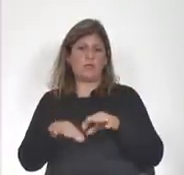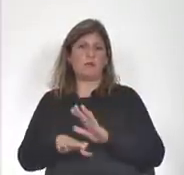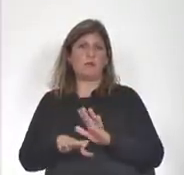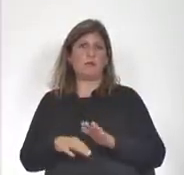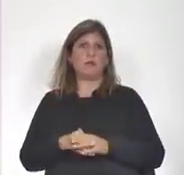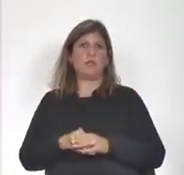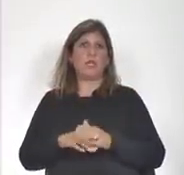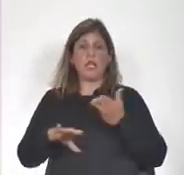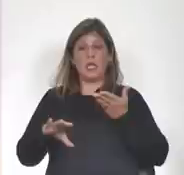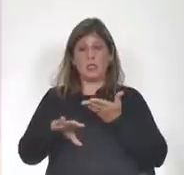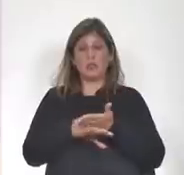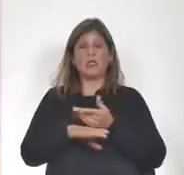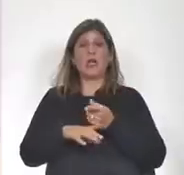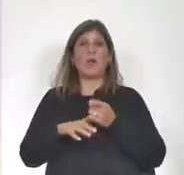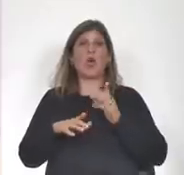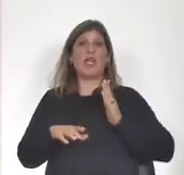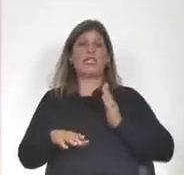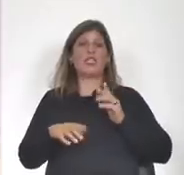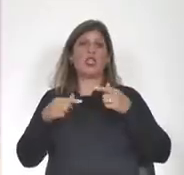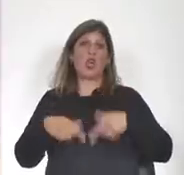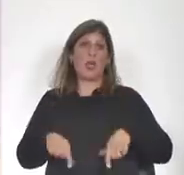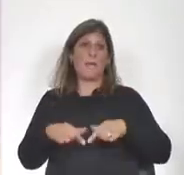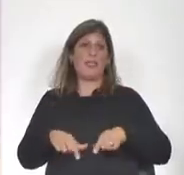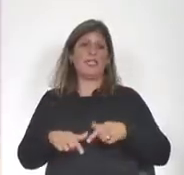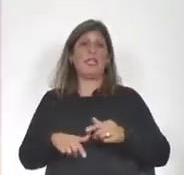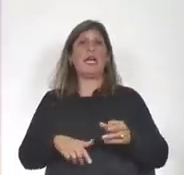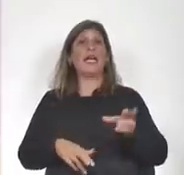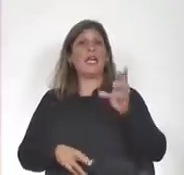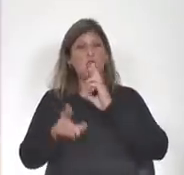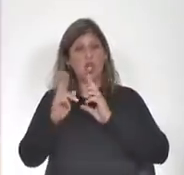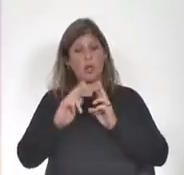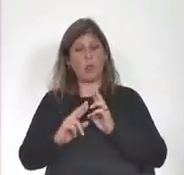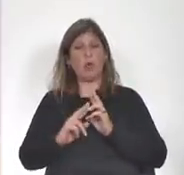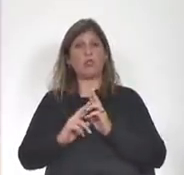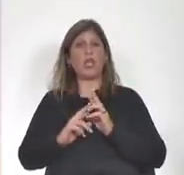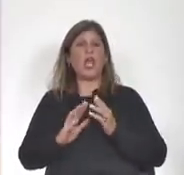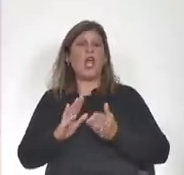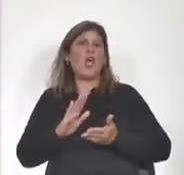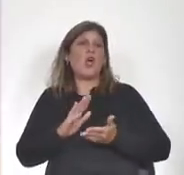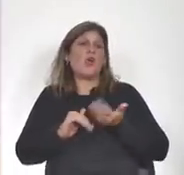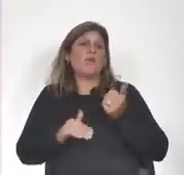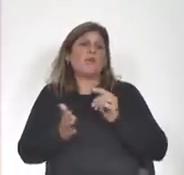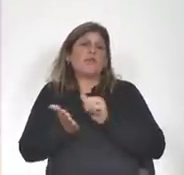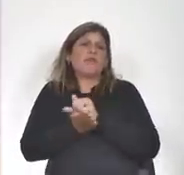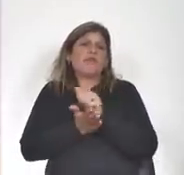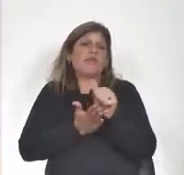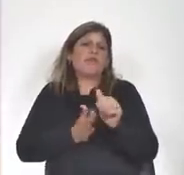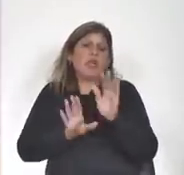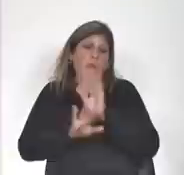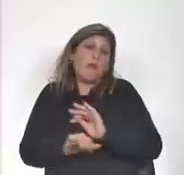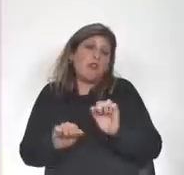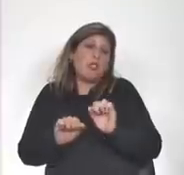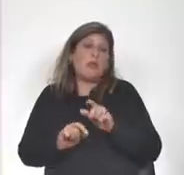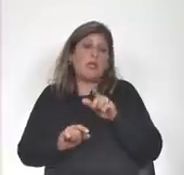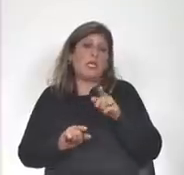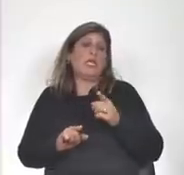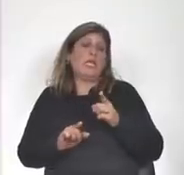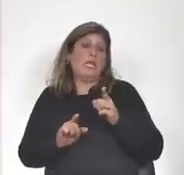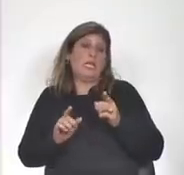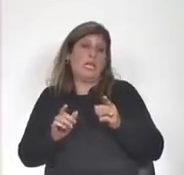le solicitamos a la señora ministra que nos responda con la mayor precisión posible estas preguntas que le hemos hecho